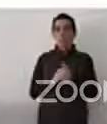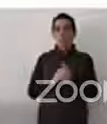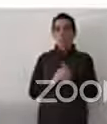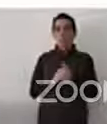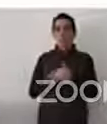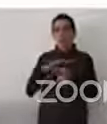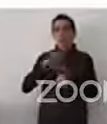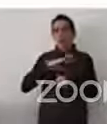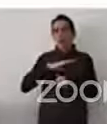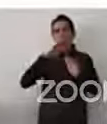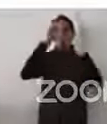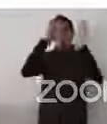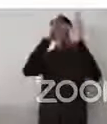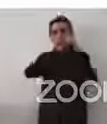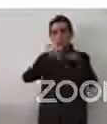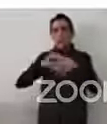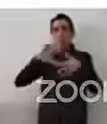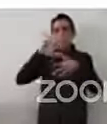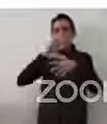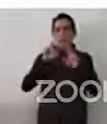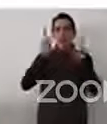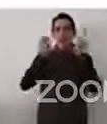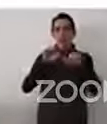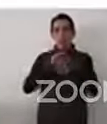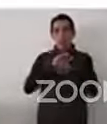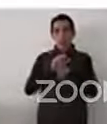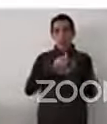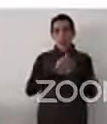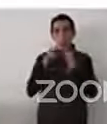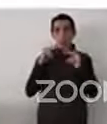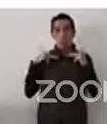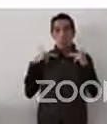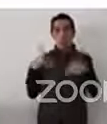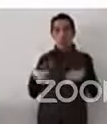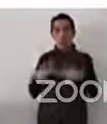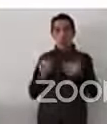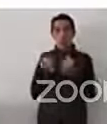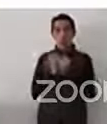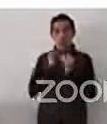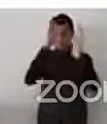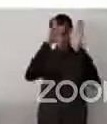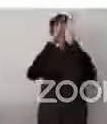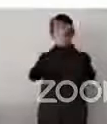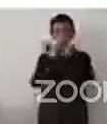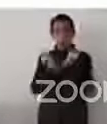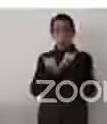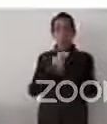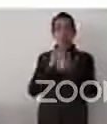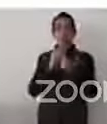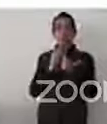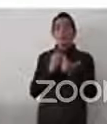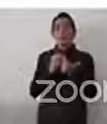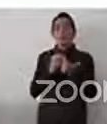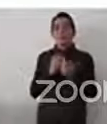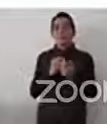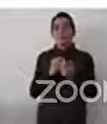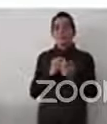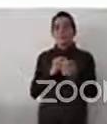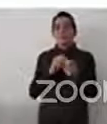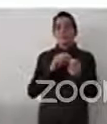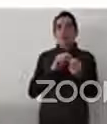Humanos, la Convención Interamericana contra el Racismo, la Discriminación Racial y toda forma de intolerancia,